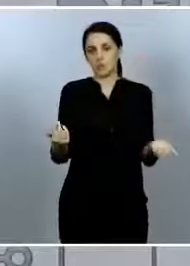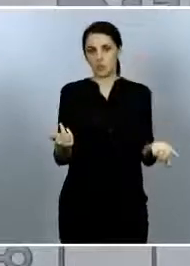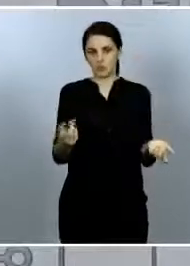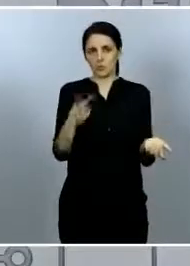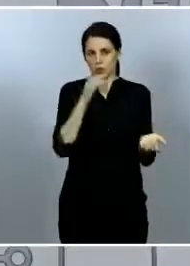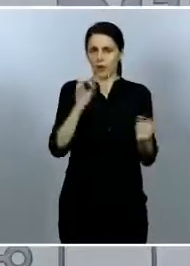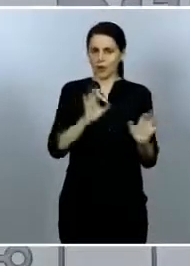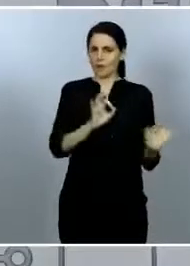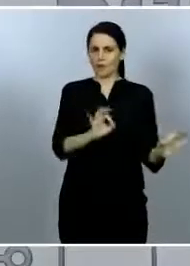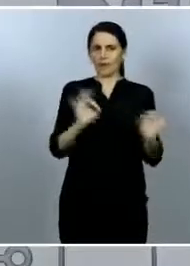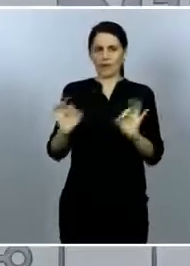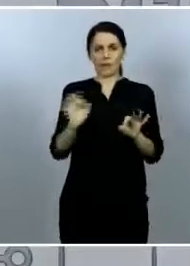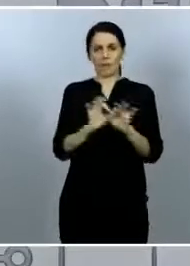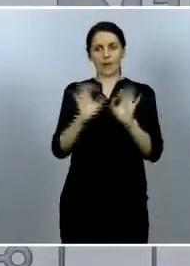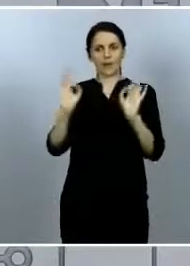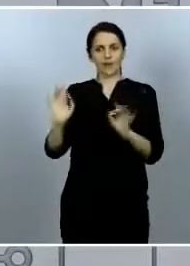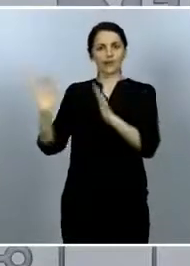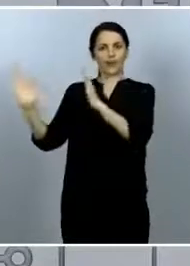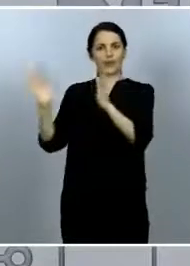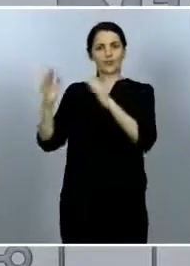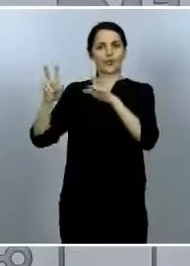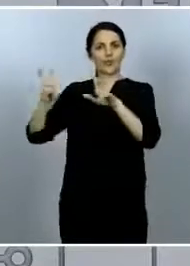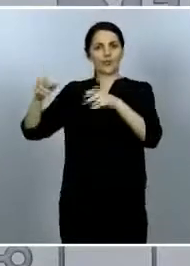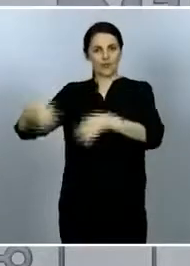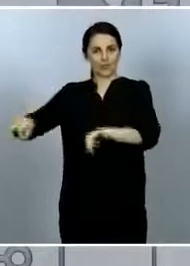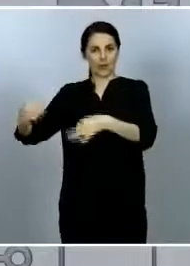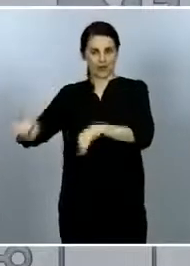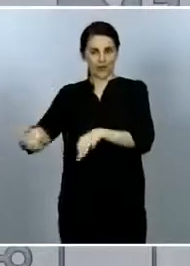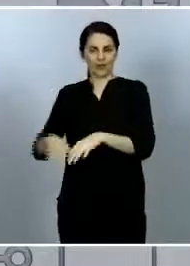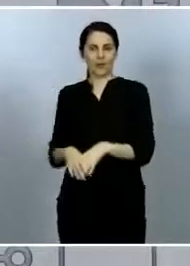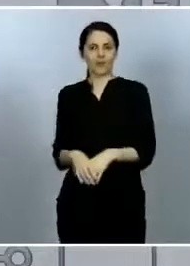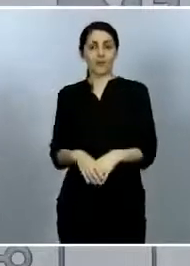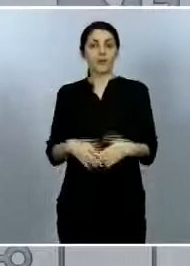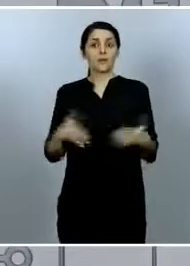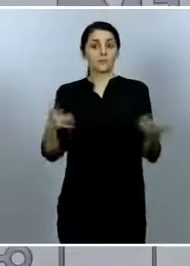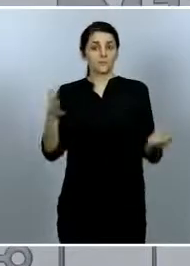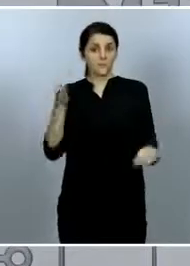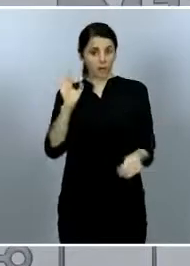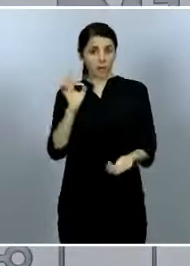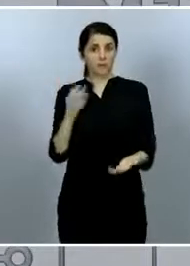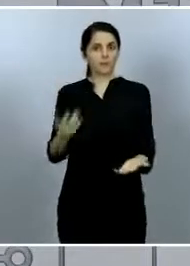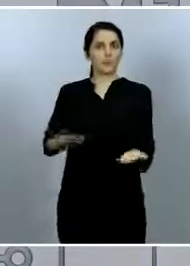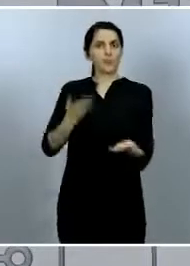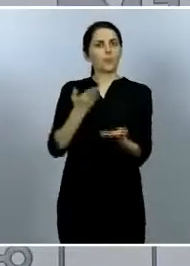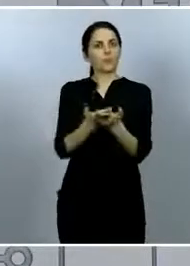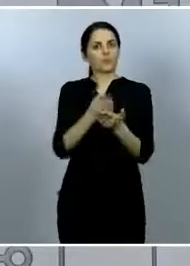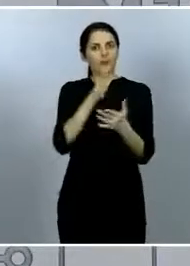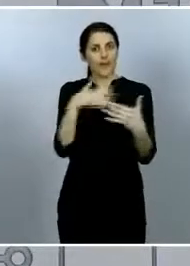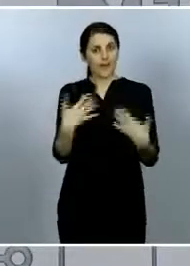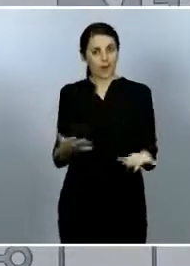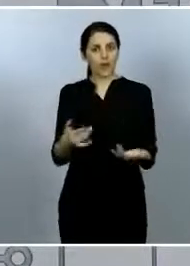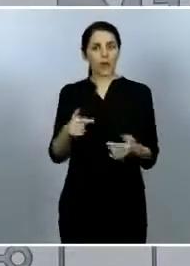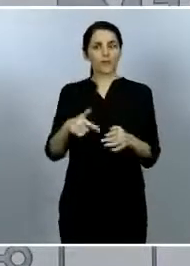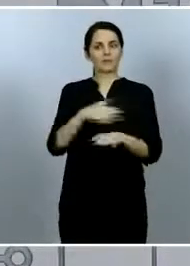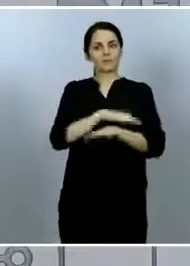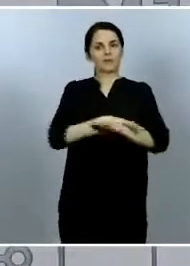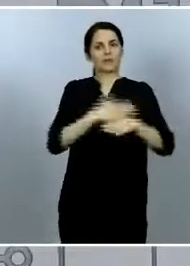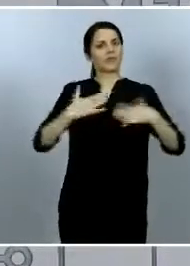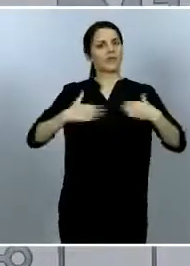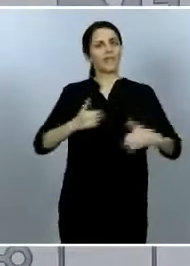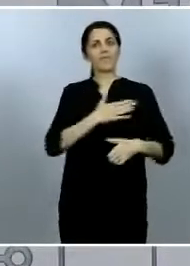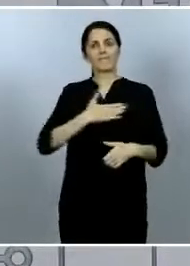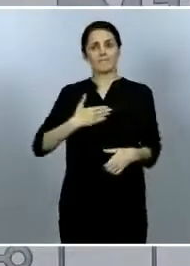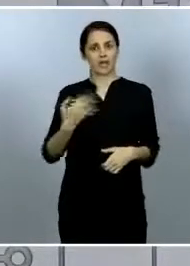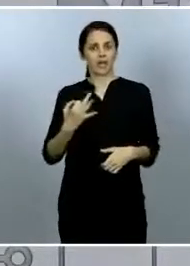para esa fase. Sí que es cierto que en las propuestas que hay ahora y la intención que hay en el Ministerio de Sanidad es que la